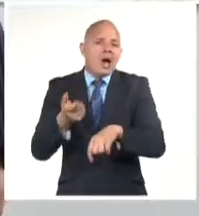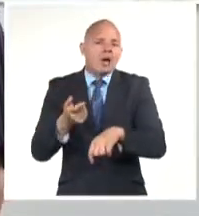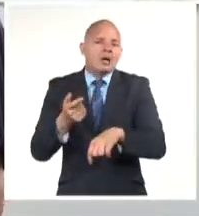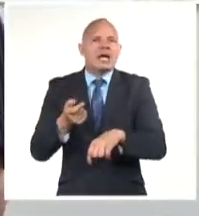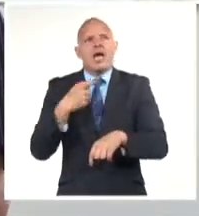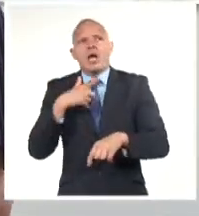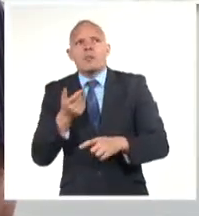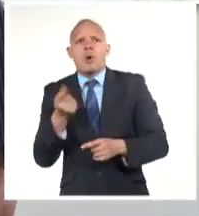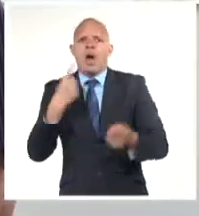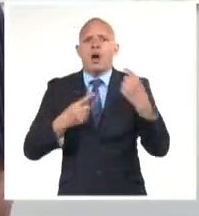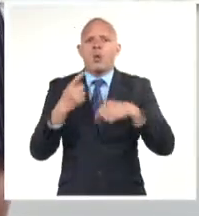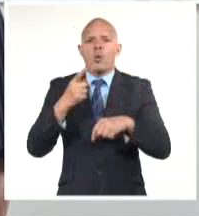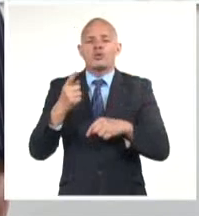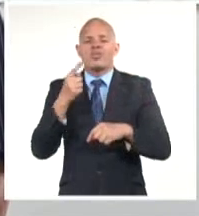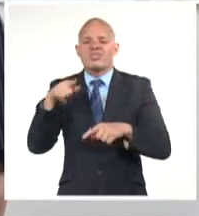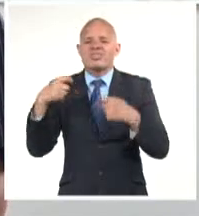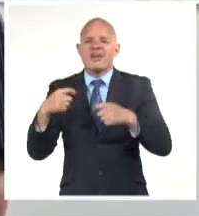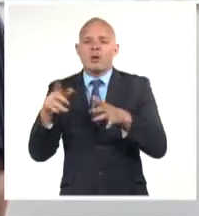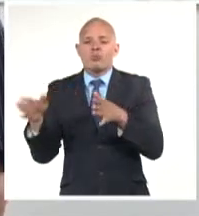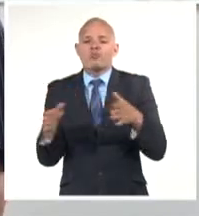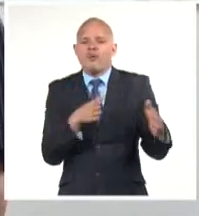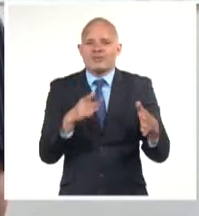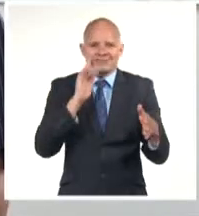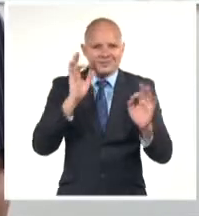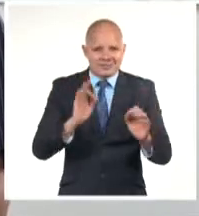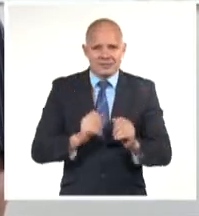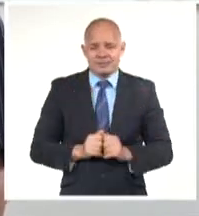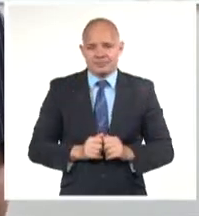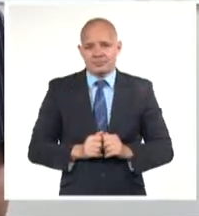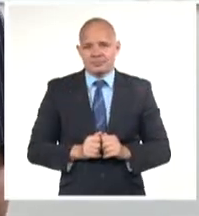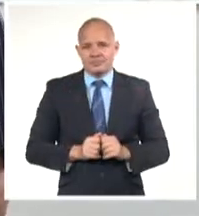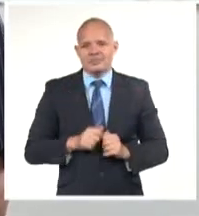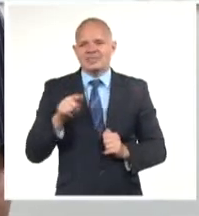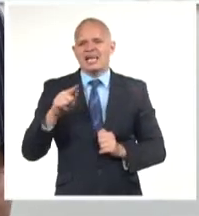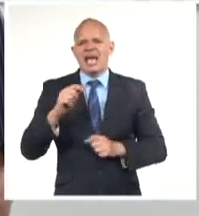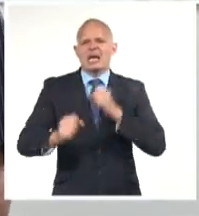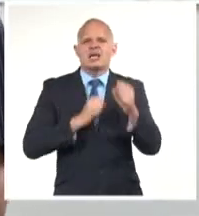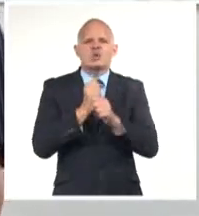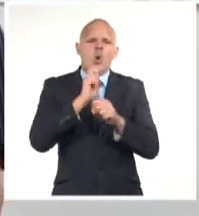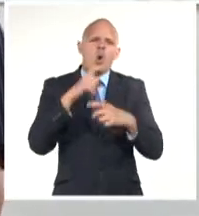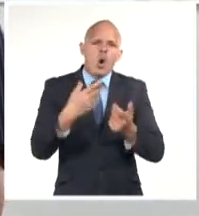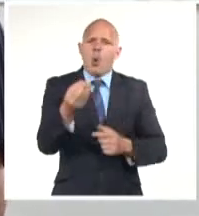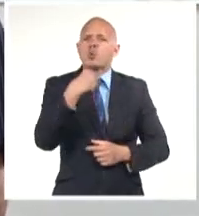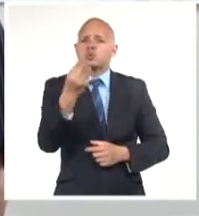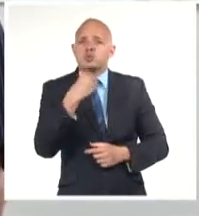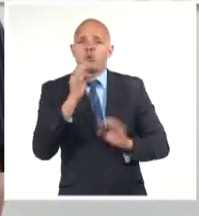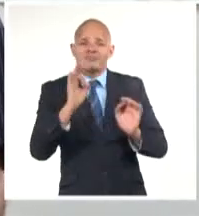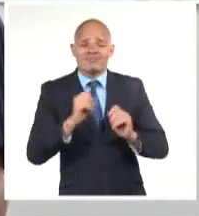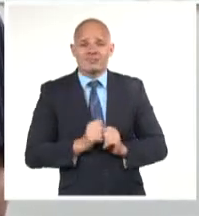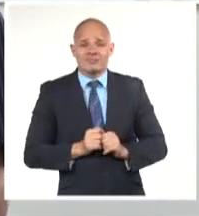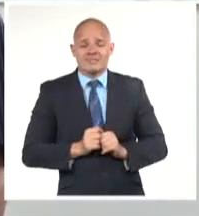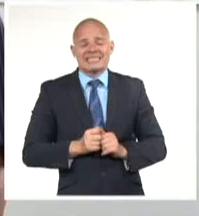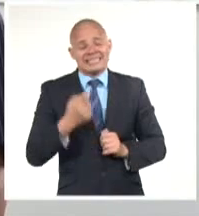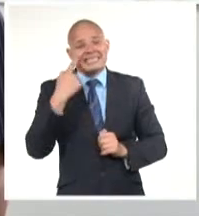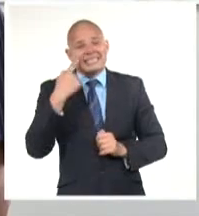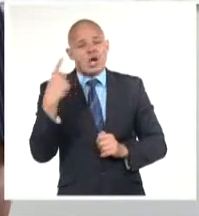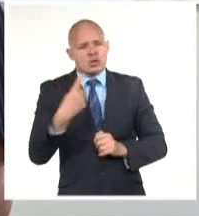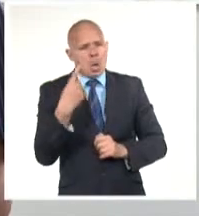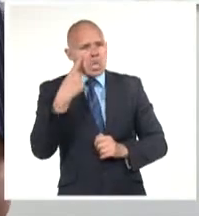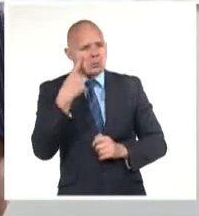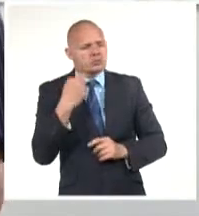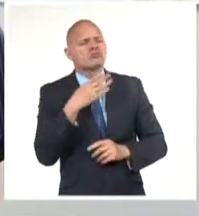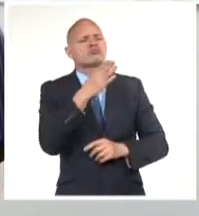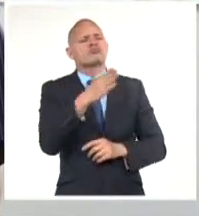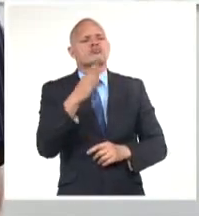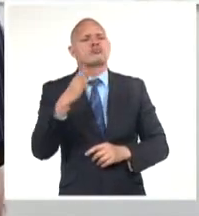que poner fuera del horario pico. Y cuánto esto me significa en potencia y en consumo. Lamentablemente en alguno de los recorridos que hacemos todavía